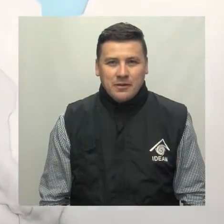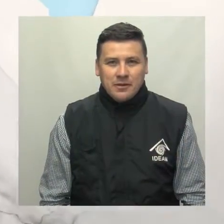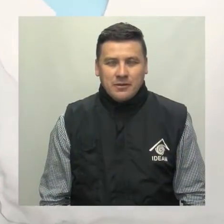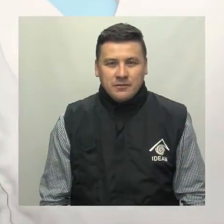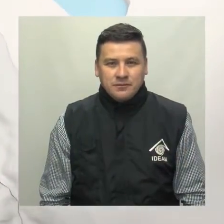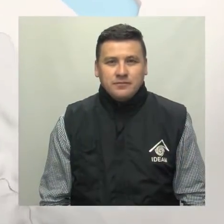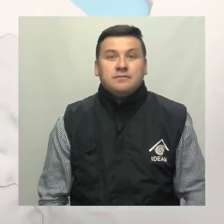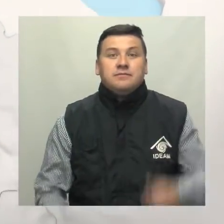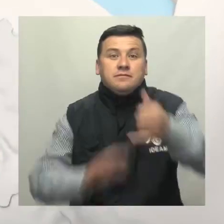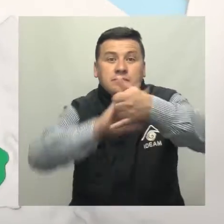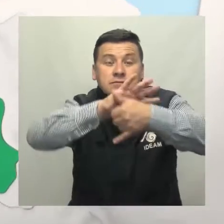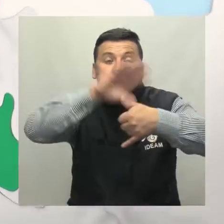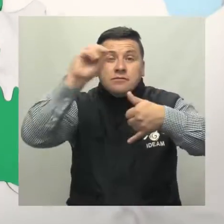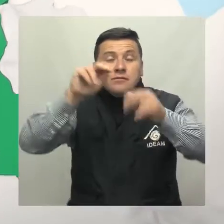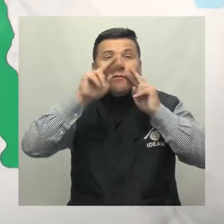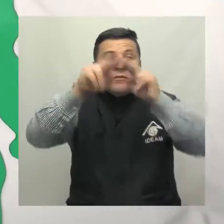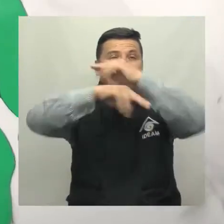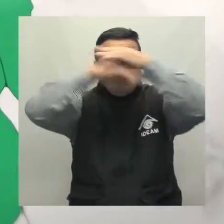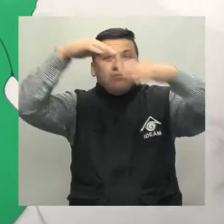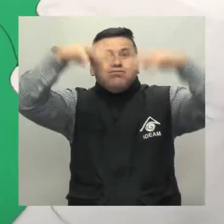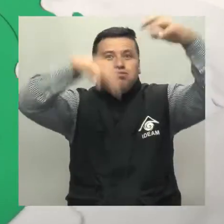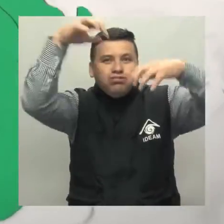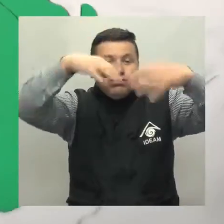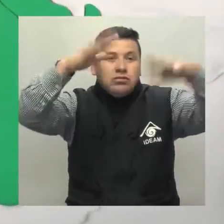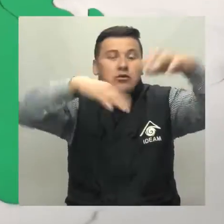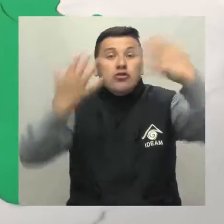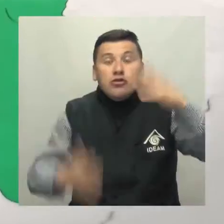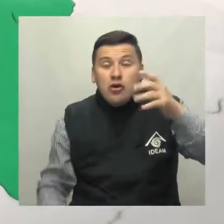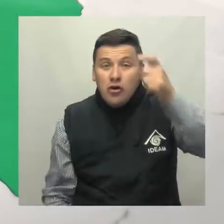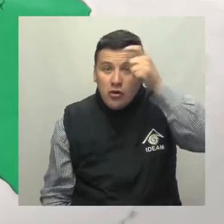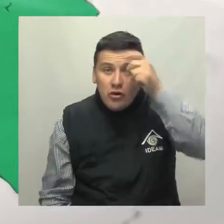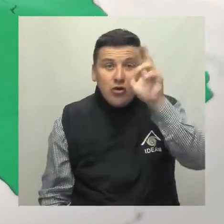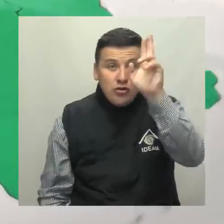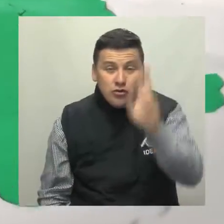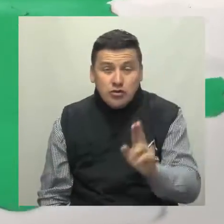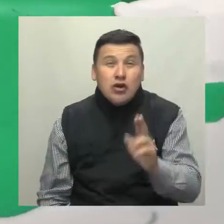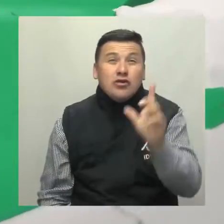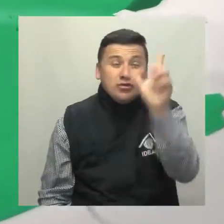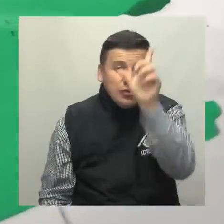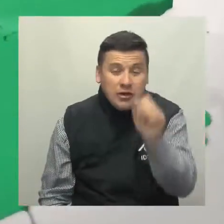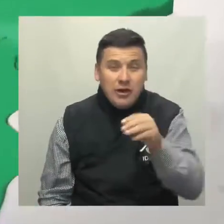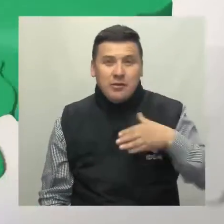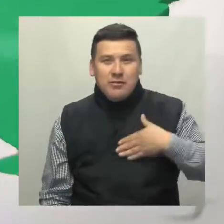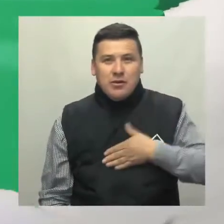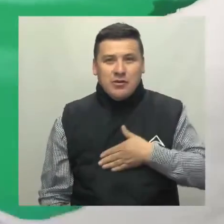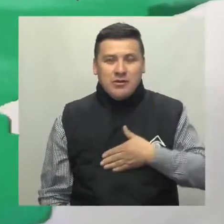Para el Caribe colombiano se esperan lluvias ligeras en Córdoba, sur de Sucre y Bolívar